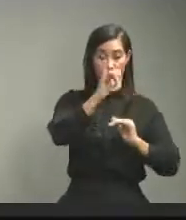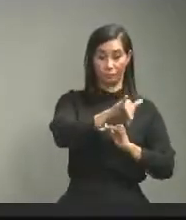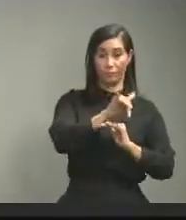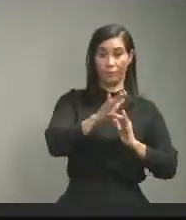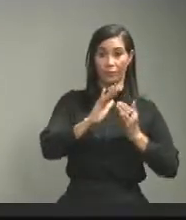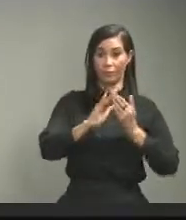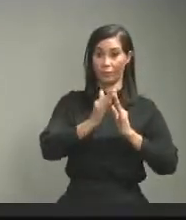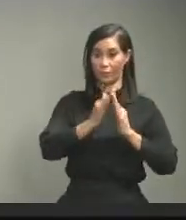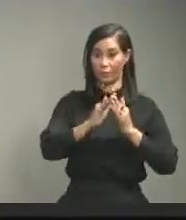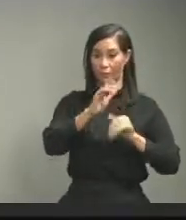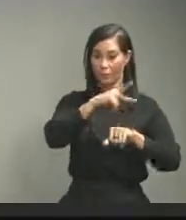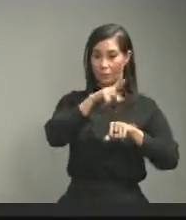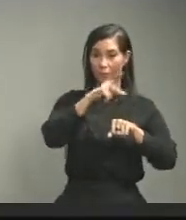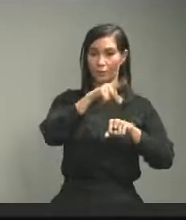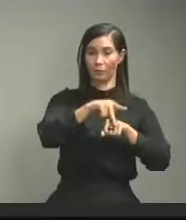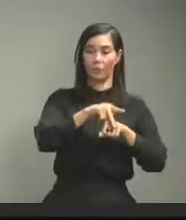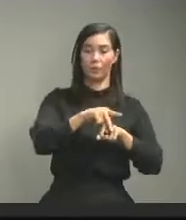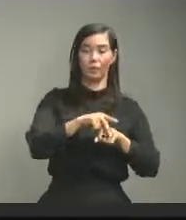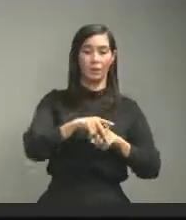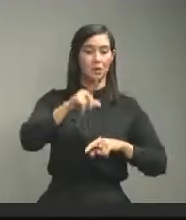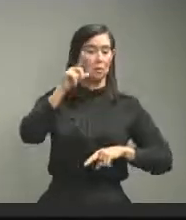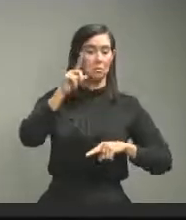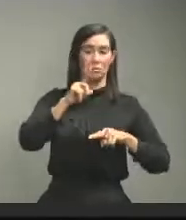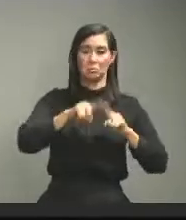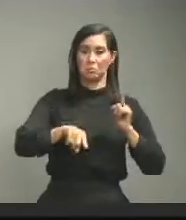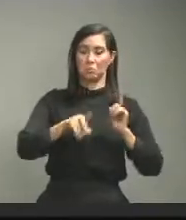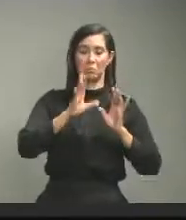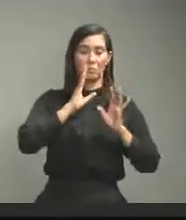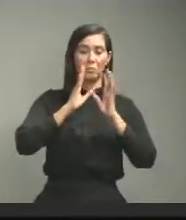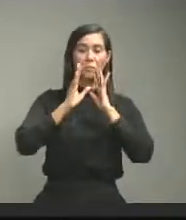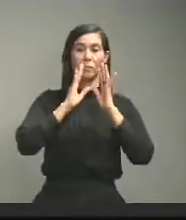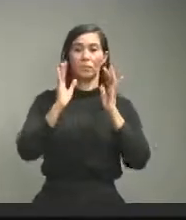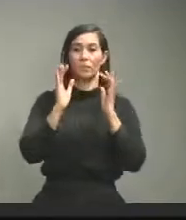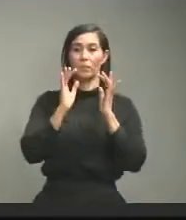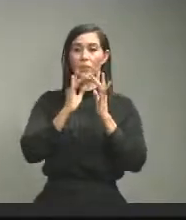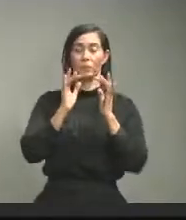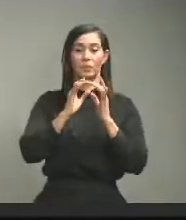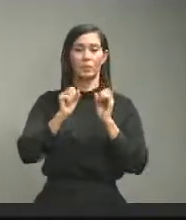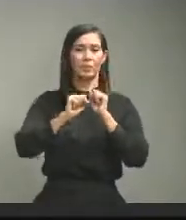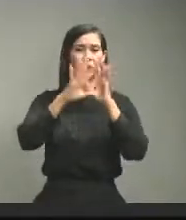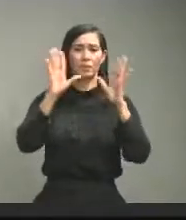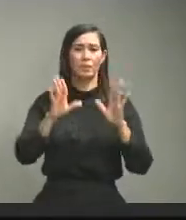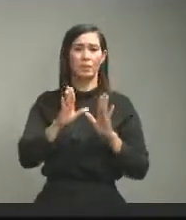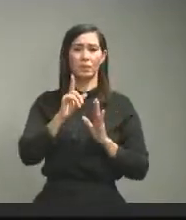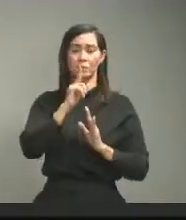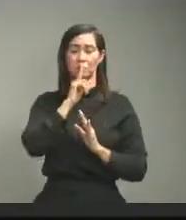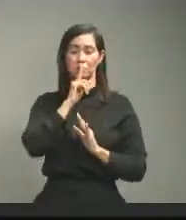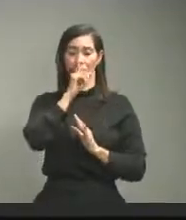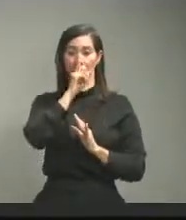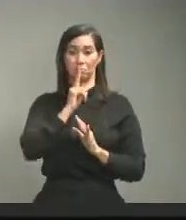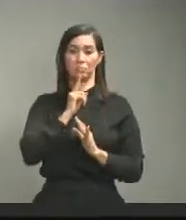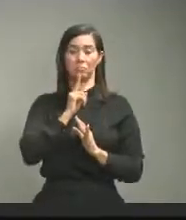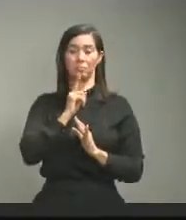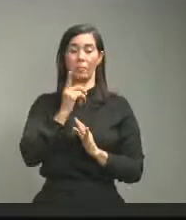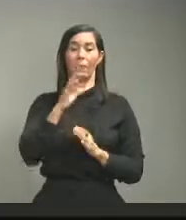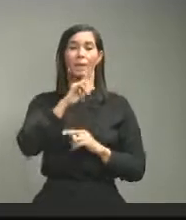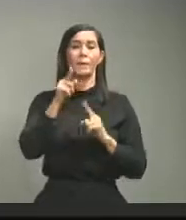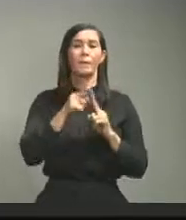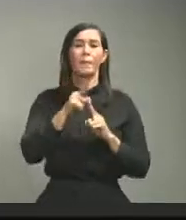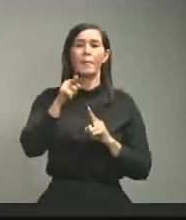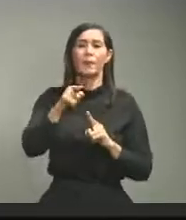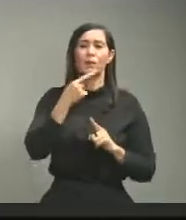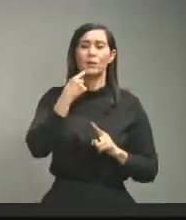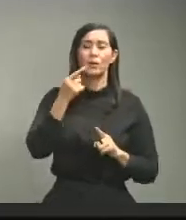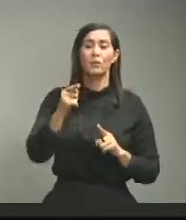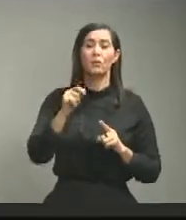prácticamente imposible que los medios podamos conversar en algún momento y que nos aclare algunas de nuestras dudas entonces que nos puede